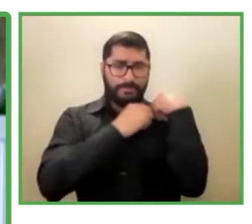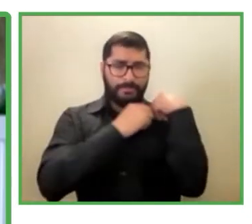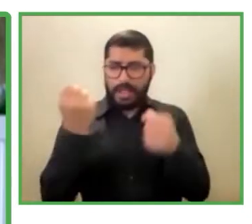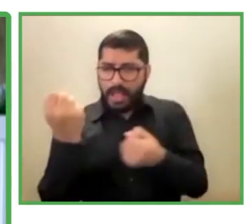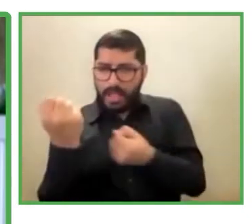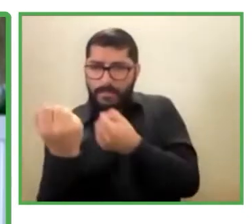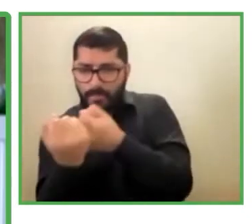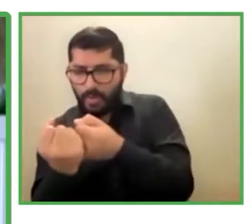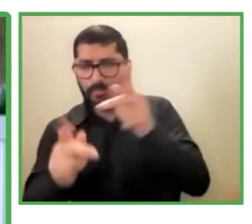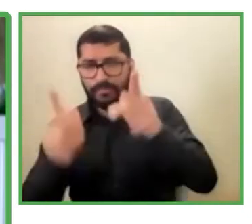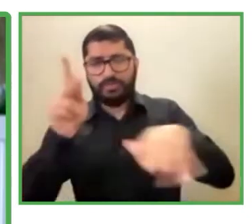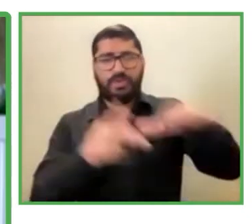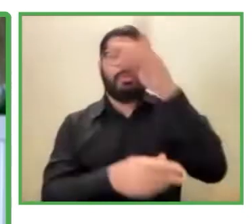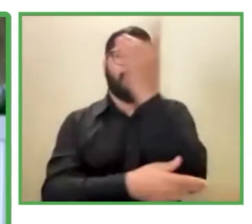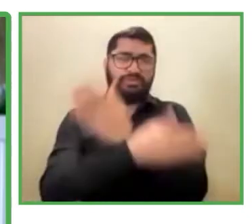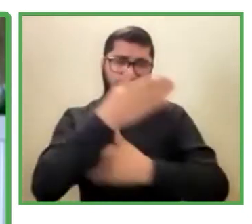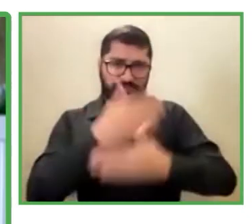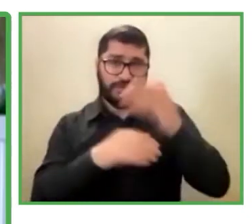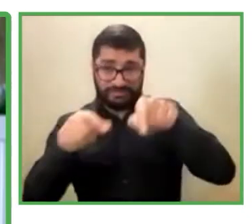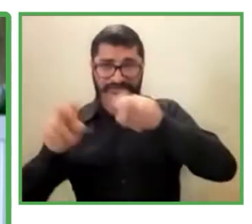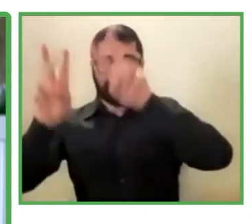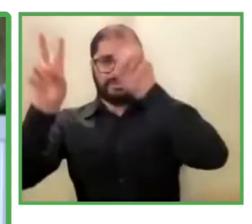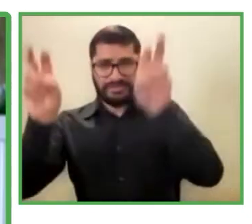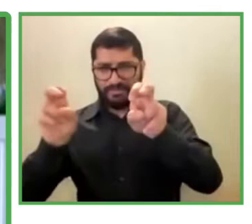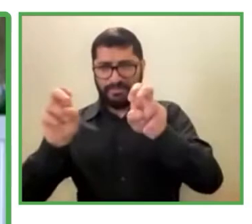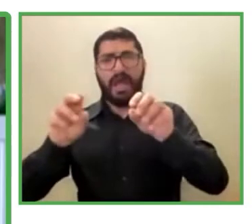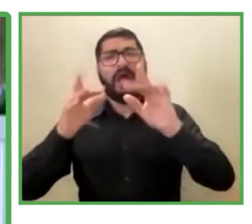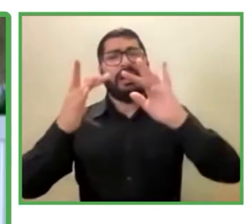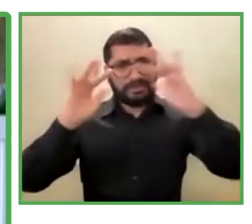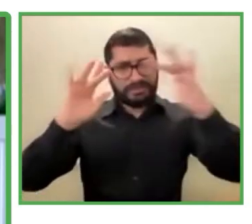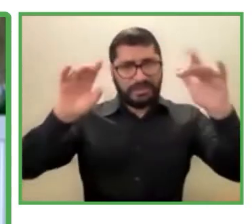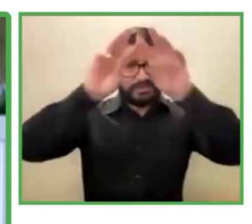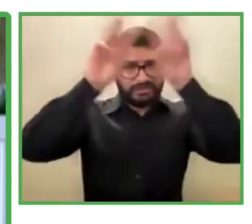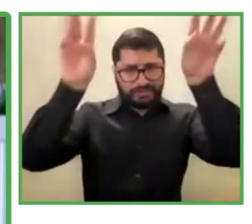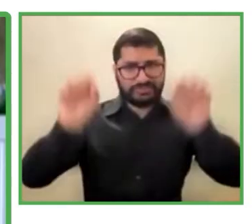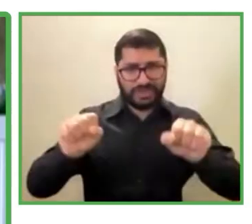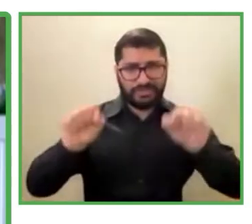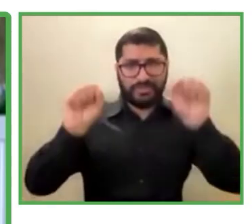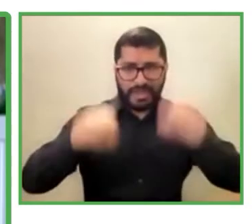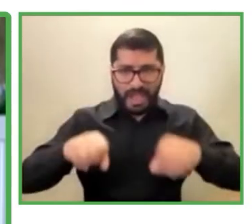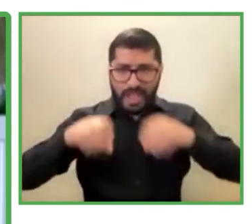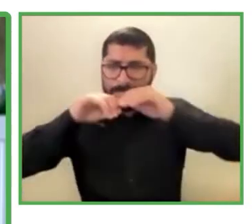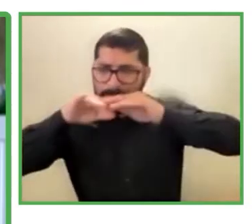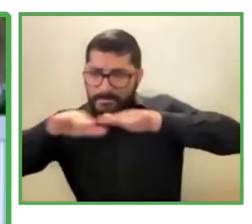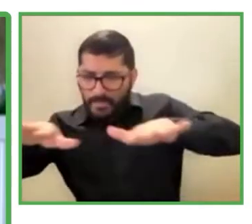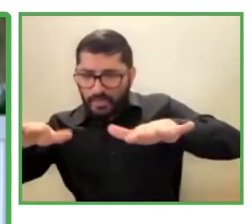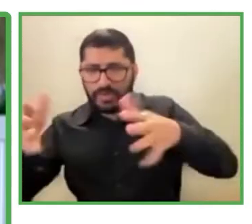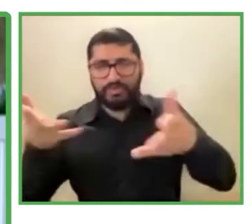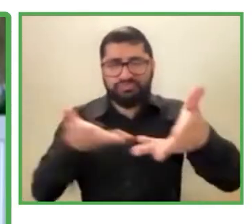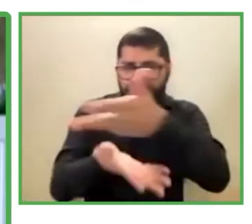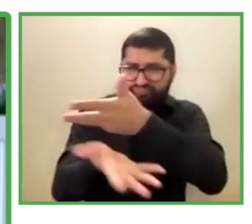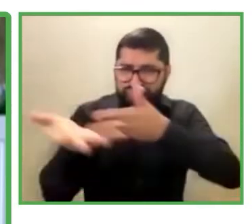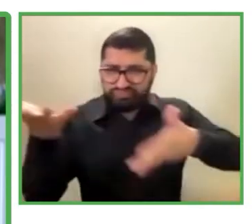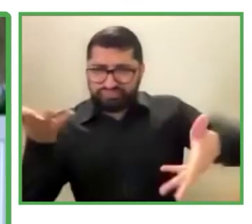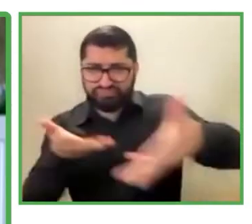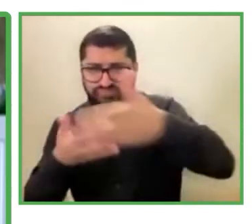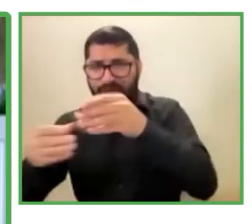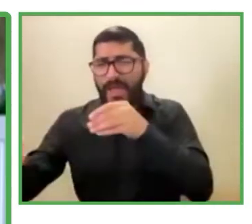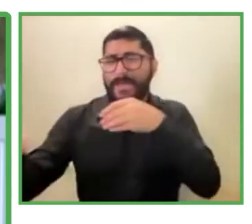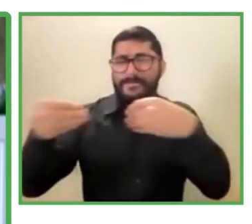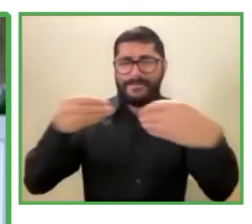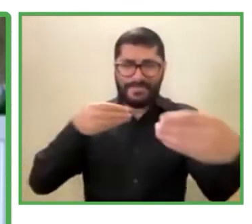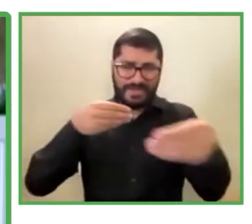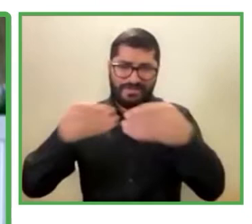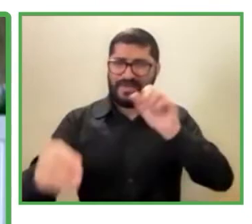aclarar que esta plataforma es multimodal, es flexible, es totalmente accesible y además de todo,